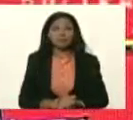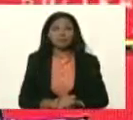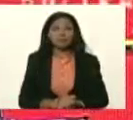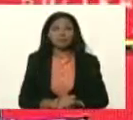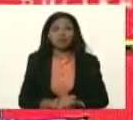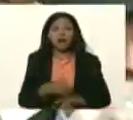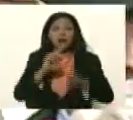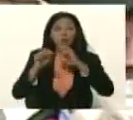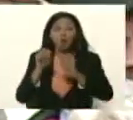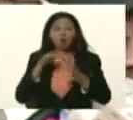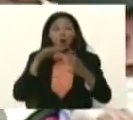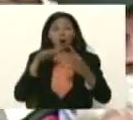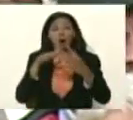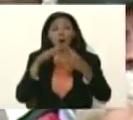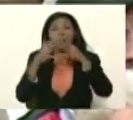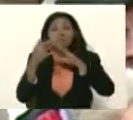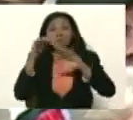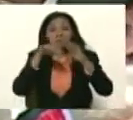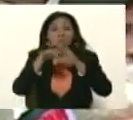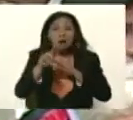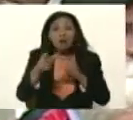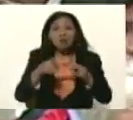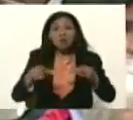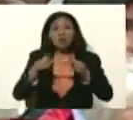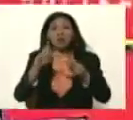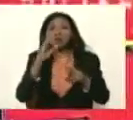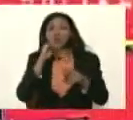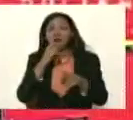en algunos barrios como este que estábamos viendo ese es el tamarindo